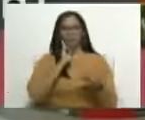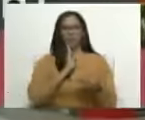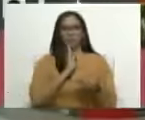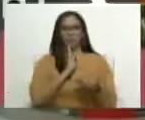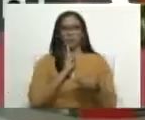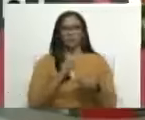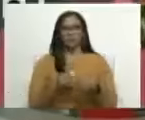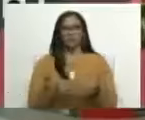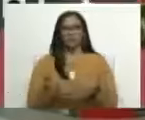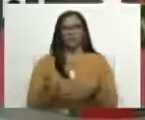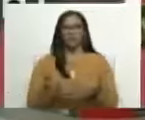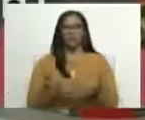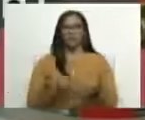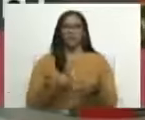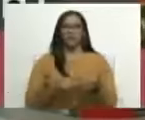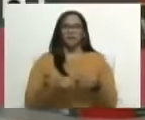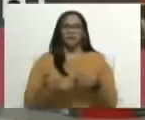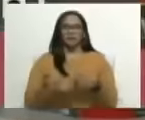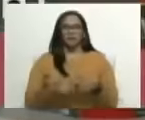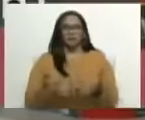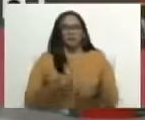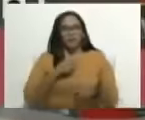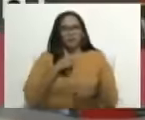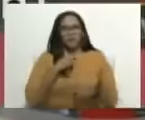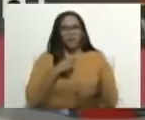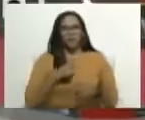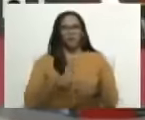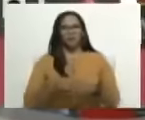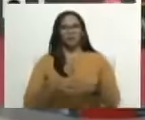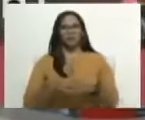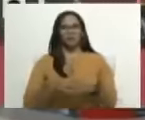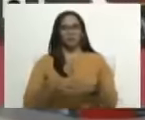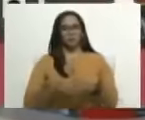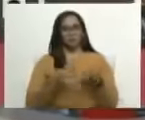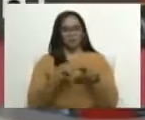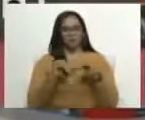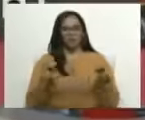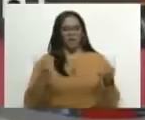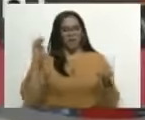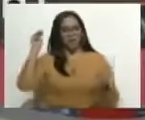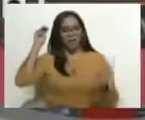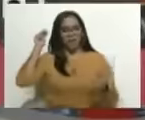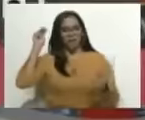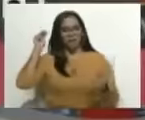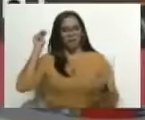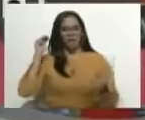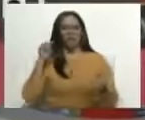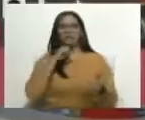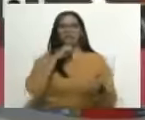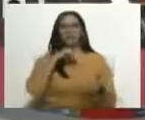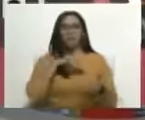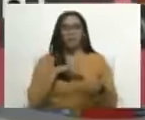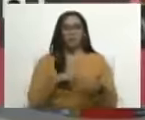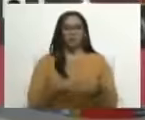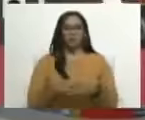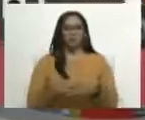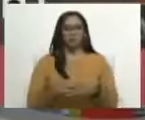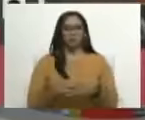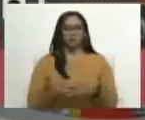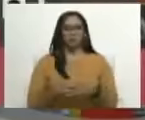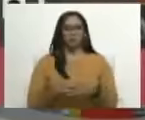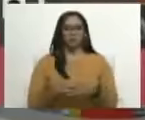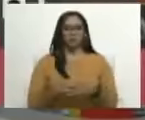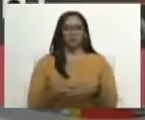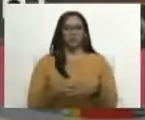Así que hay mucha tarea que hay que hacer. A las maestras, a los maestros de historia, de